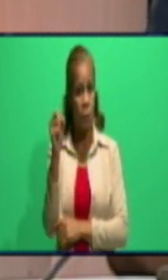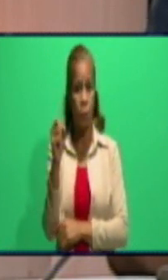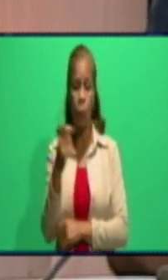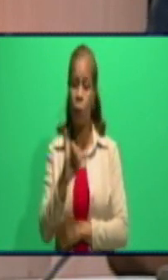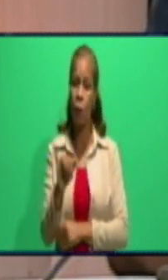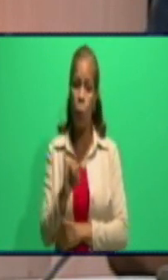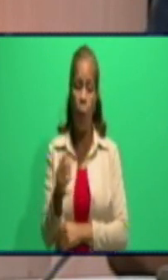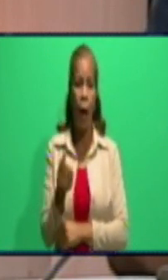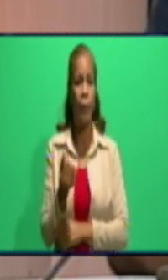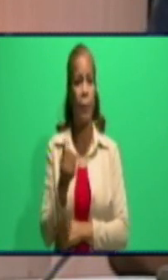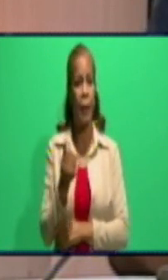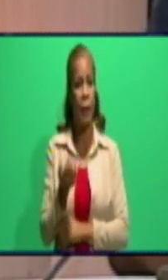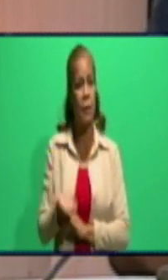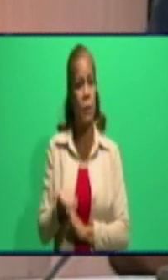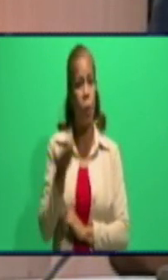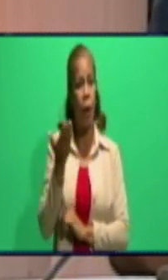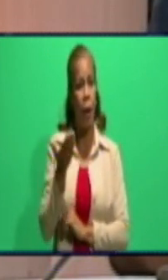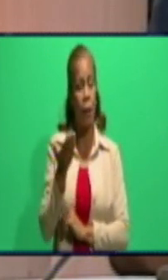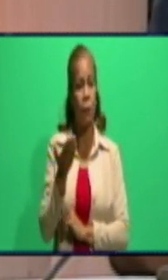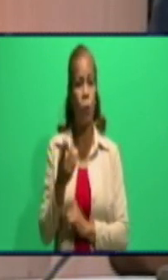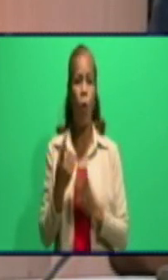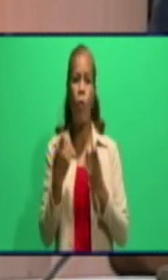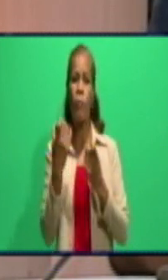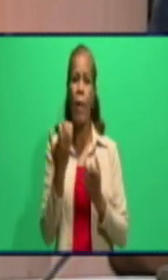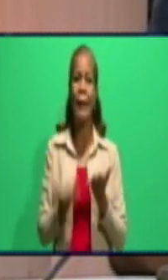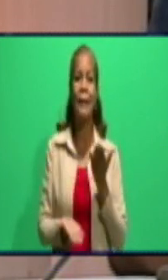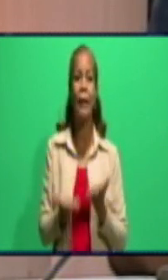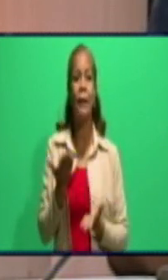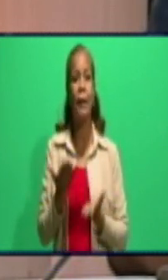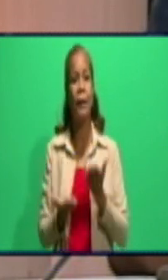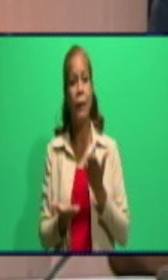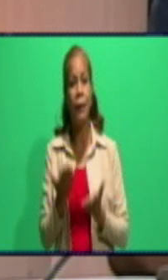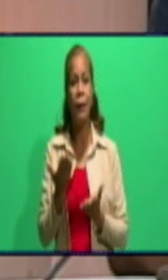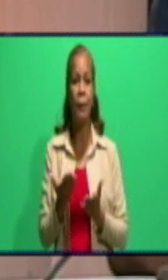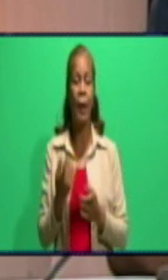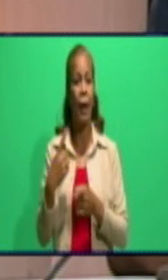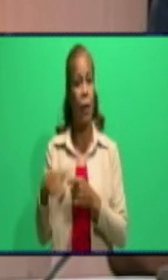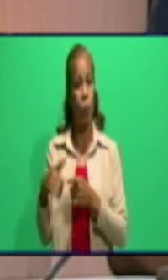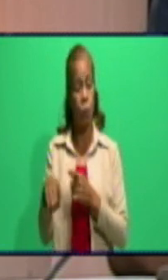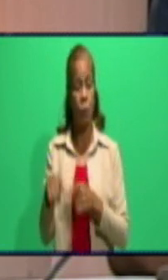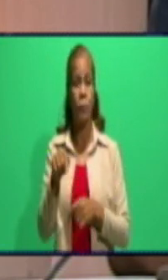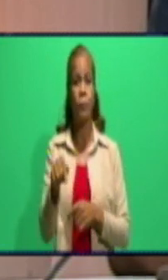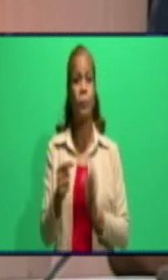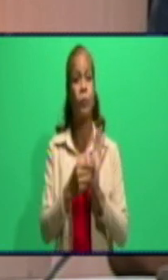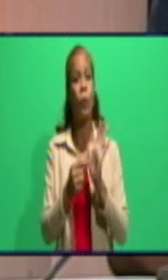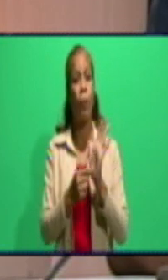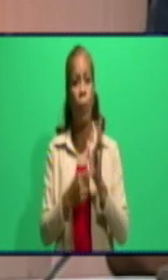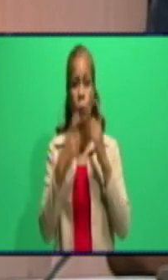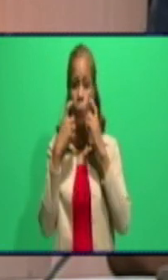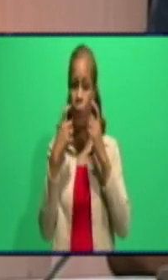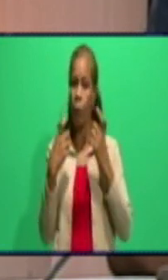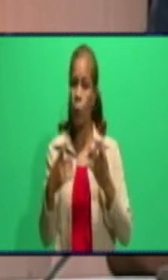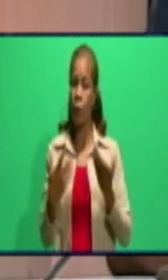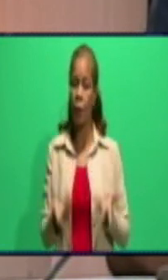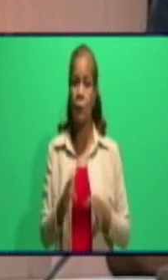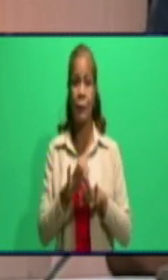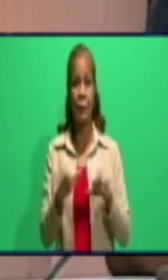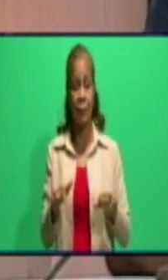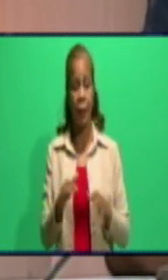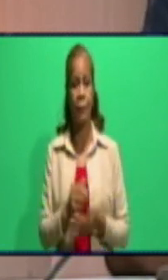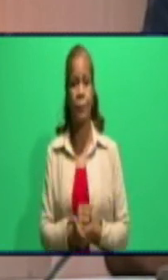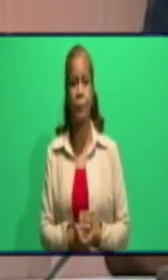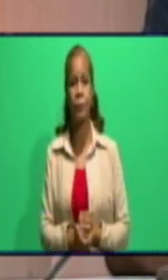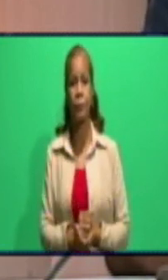de precios, con falta de gramadas y un grupo de cuestiones que han sido informadas anteriormente en este propio programa.